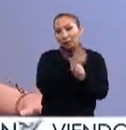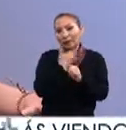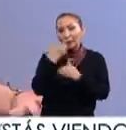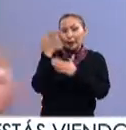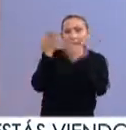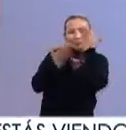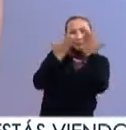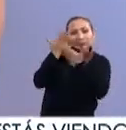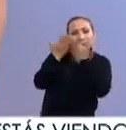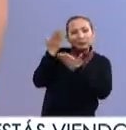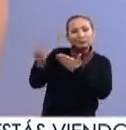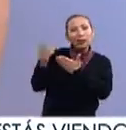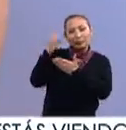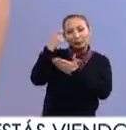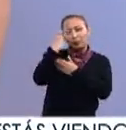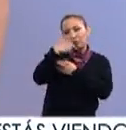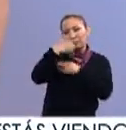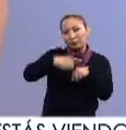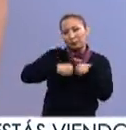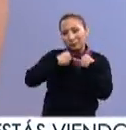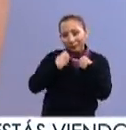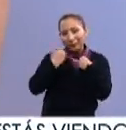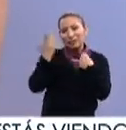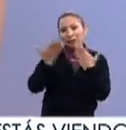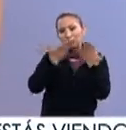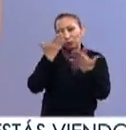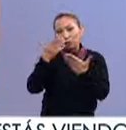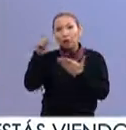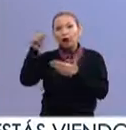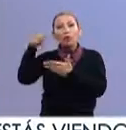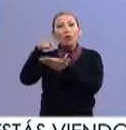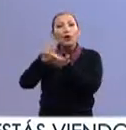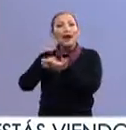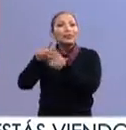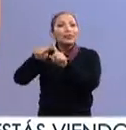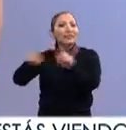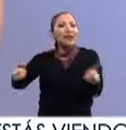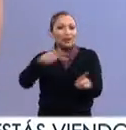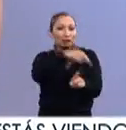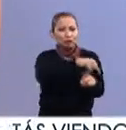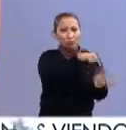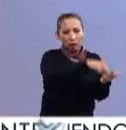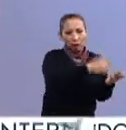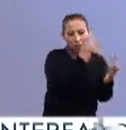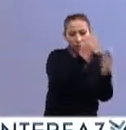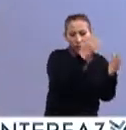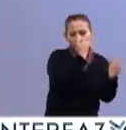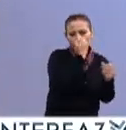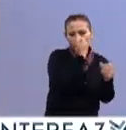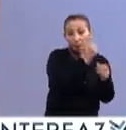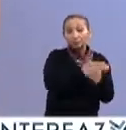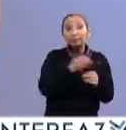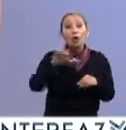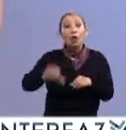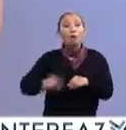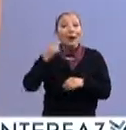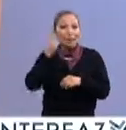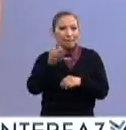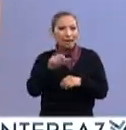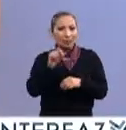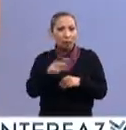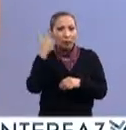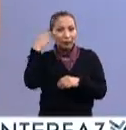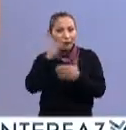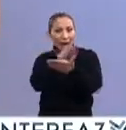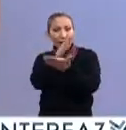desarrollarse parte de su vida académica, de sus estudios en un lugar distinto a su lugar de origen. Hoy para hacer esto, para